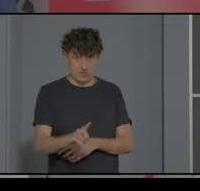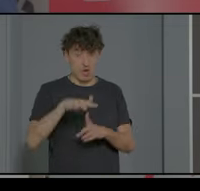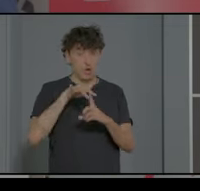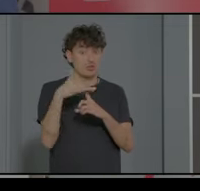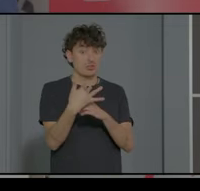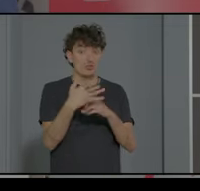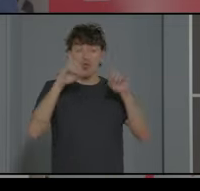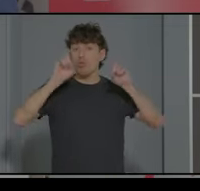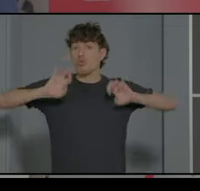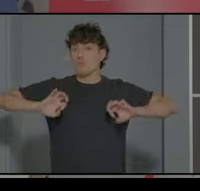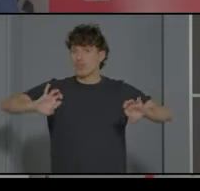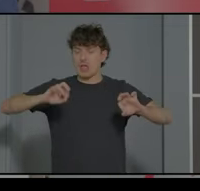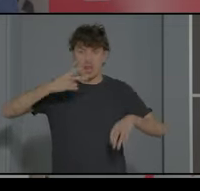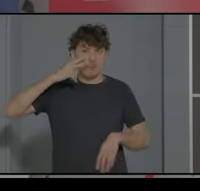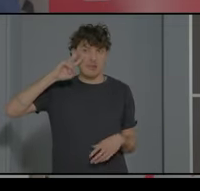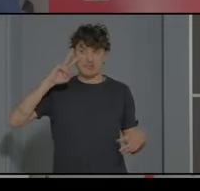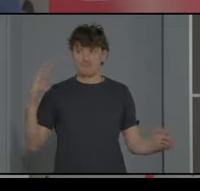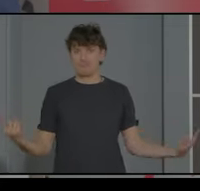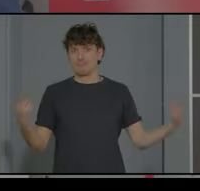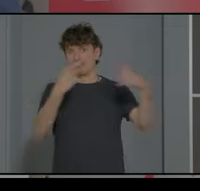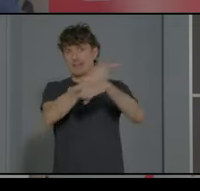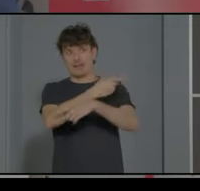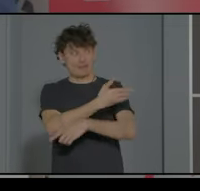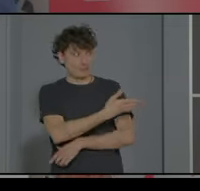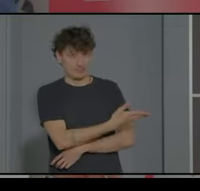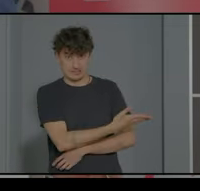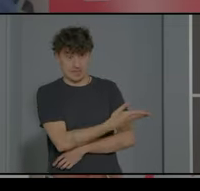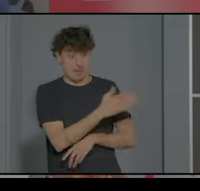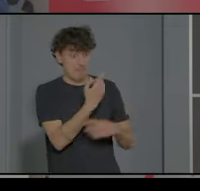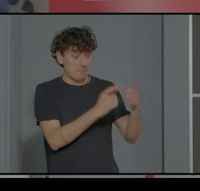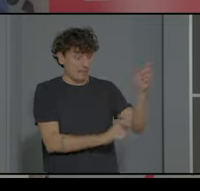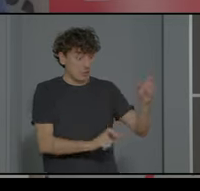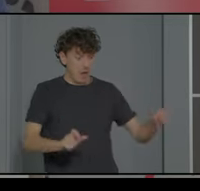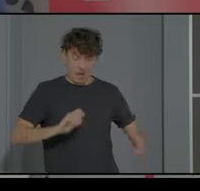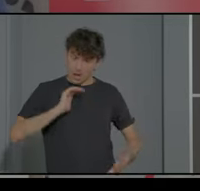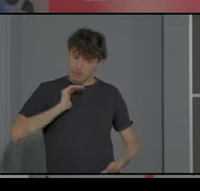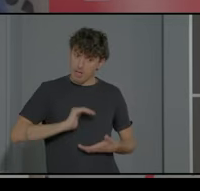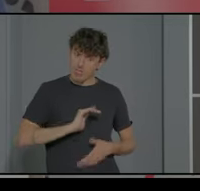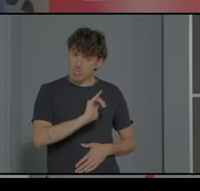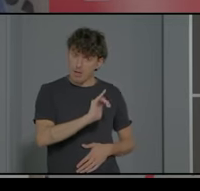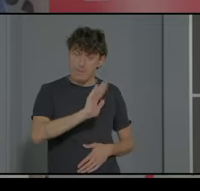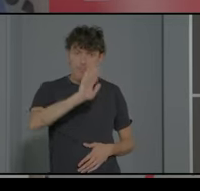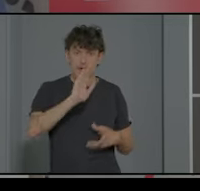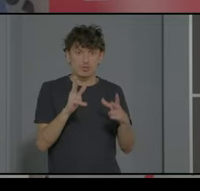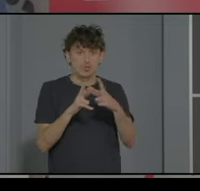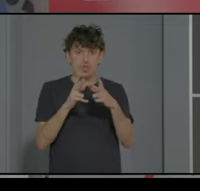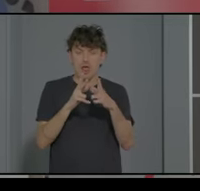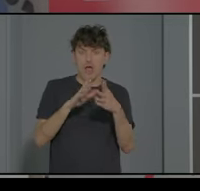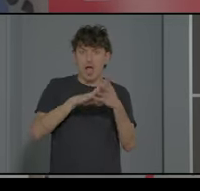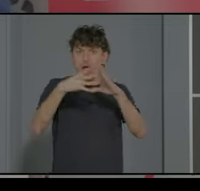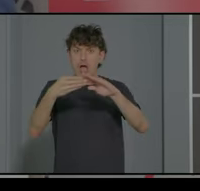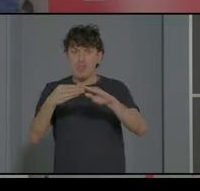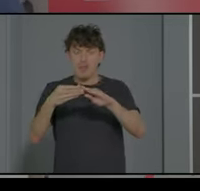especial tenemos la experiencia inversa. Personas con cierta capacidad, pero grandes dificultades a nivel de habilidades adaptativas,